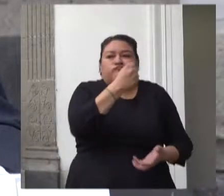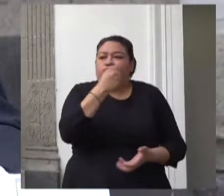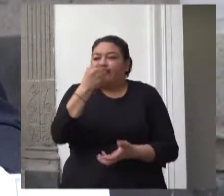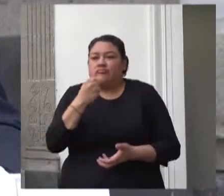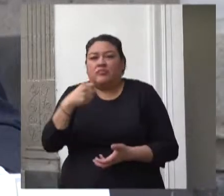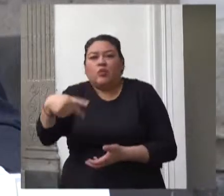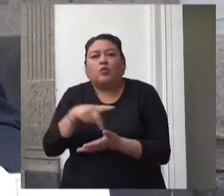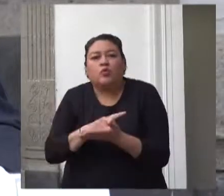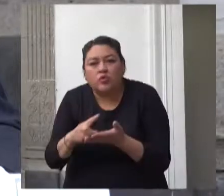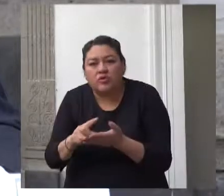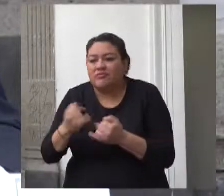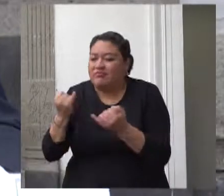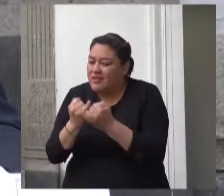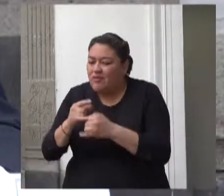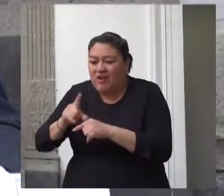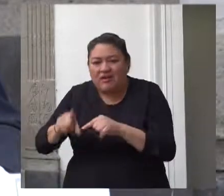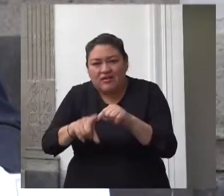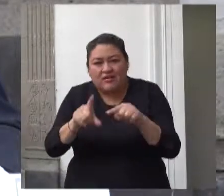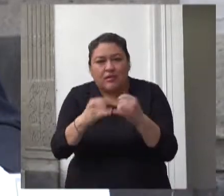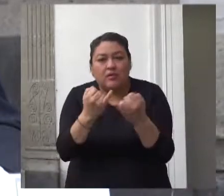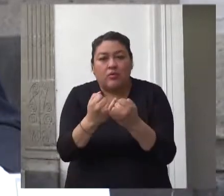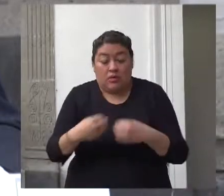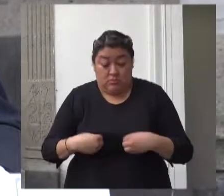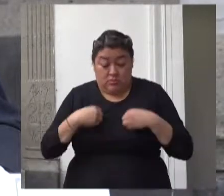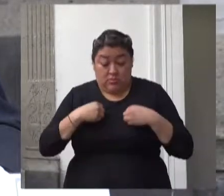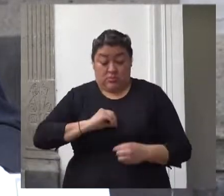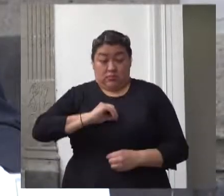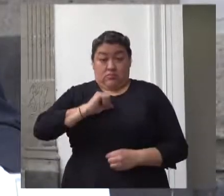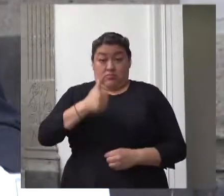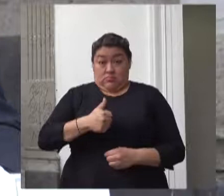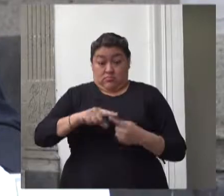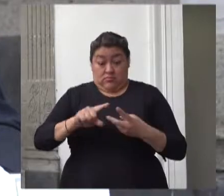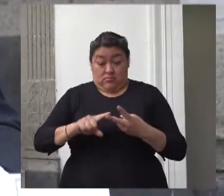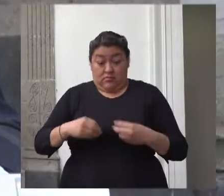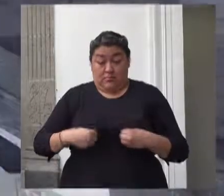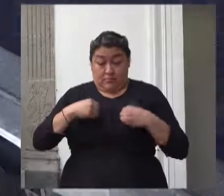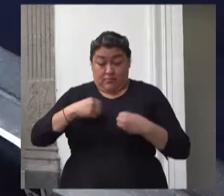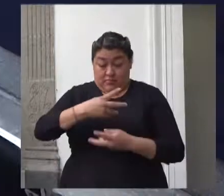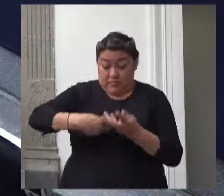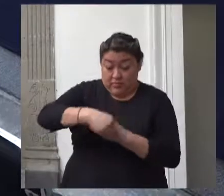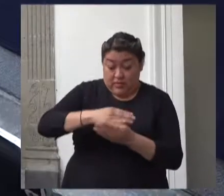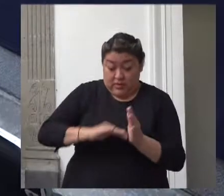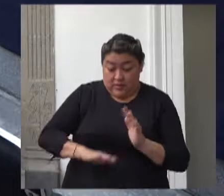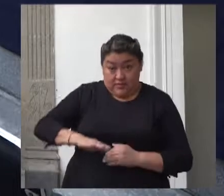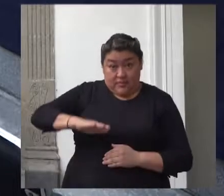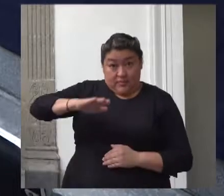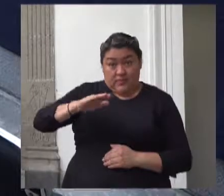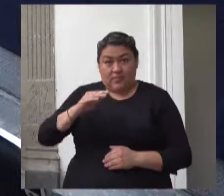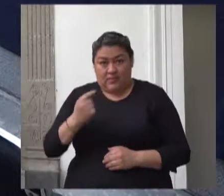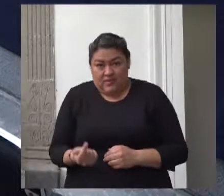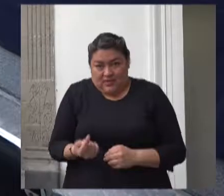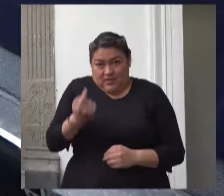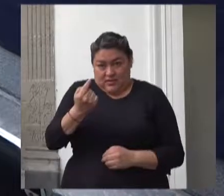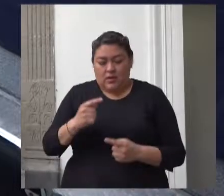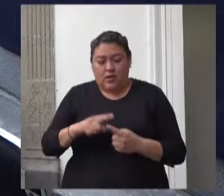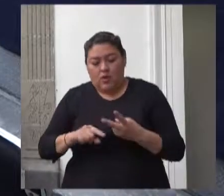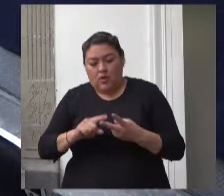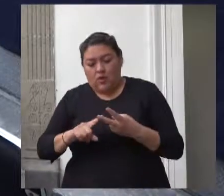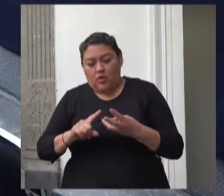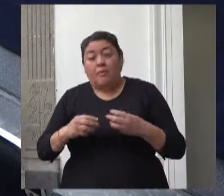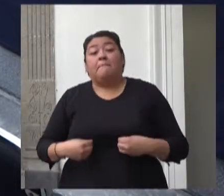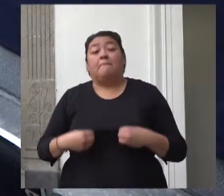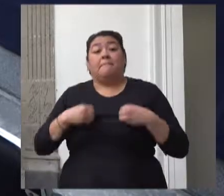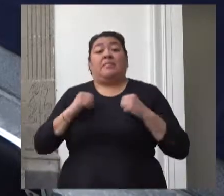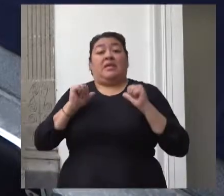otros derechos tales como a la vida digna supervivencia y desarrollo a vivir en condiciones de bienestar